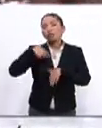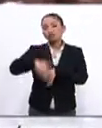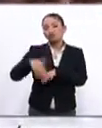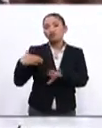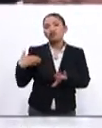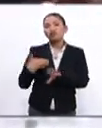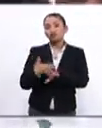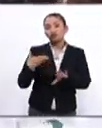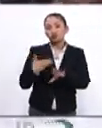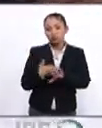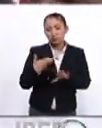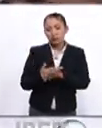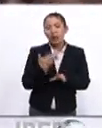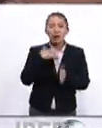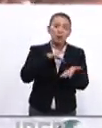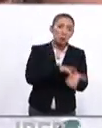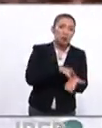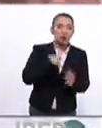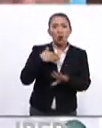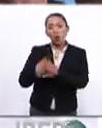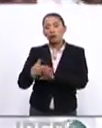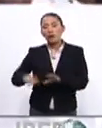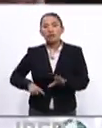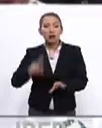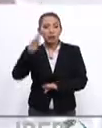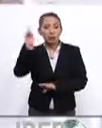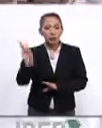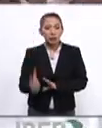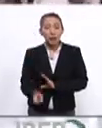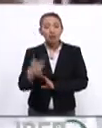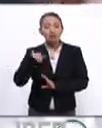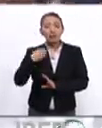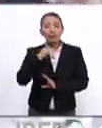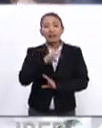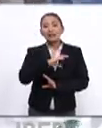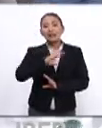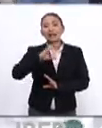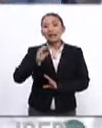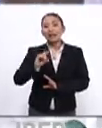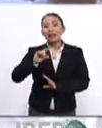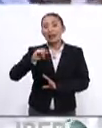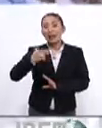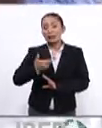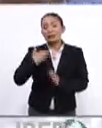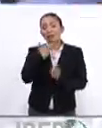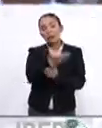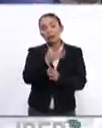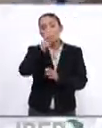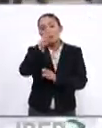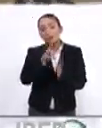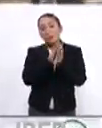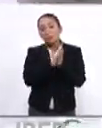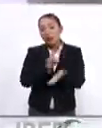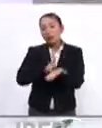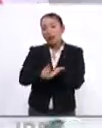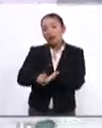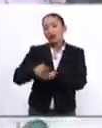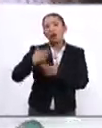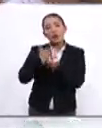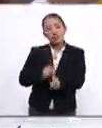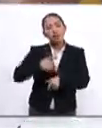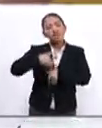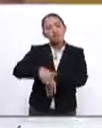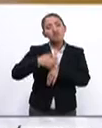protestas a favor y en contra del gobierno de Venezuela. La CIDH pidió a las autoridades venezolanas garantizar el derecho a la